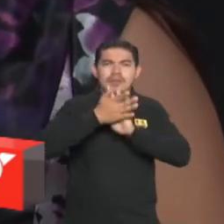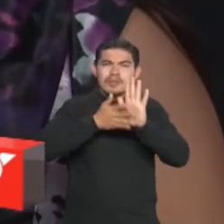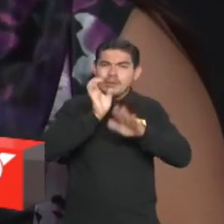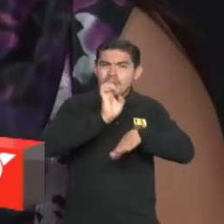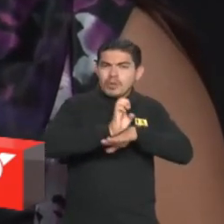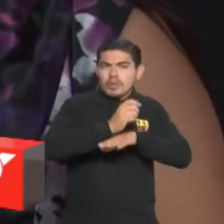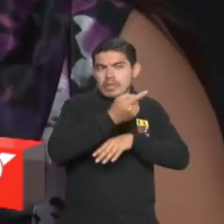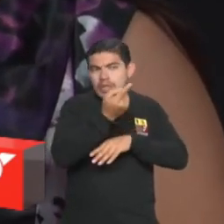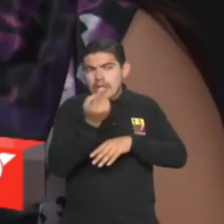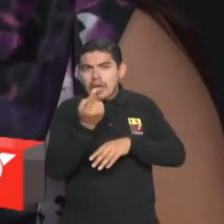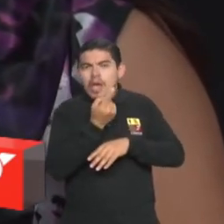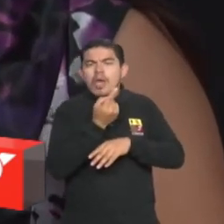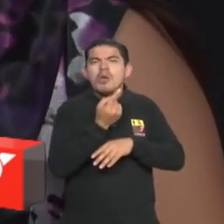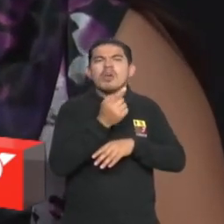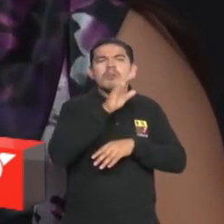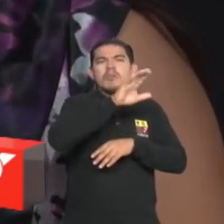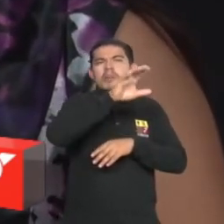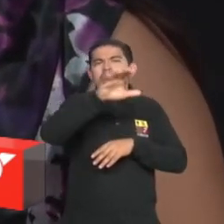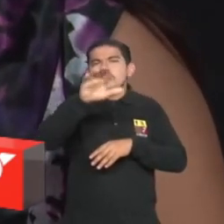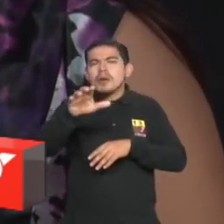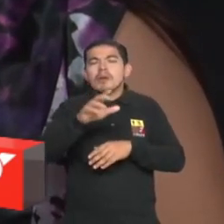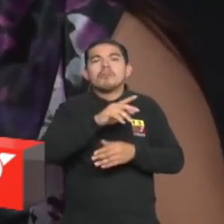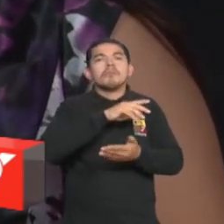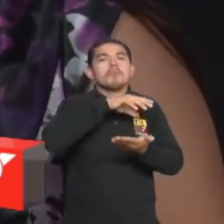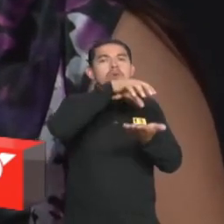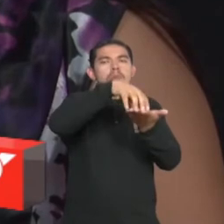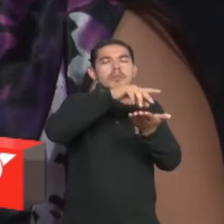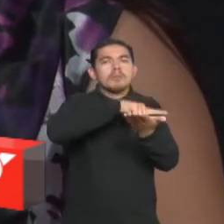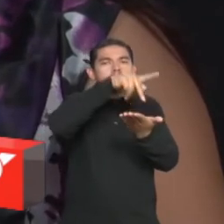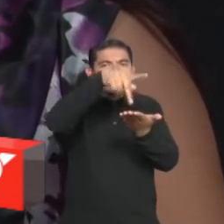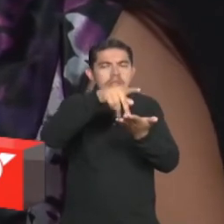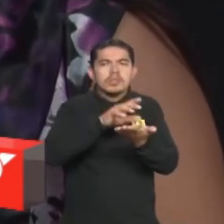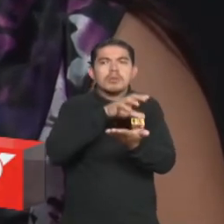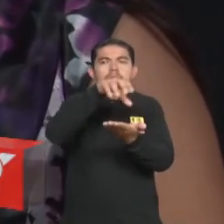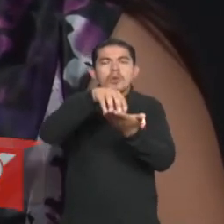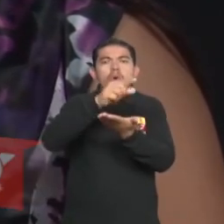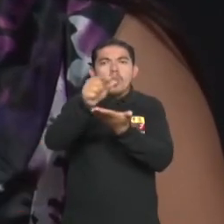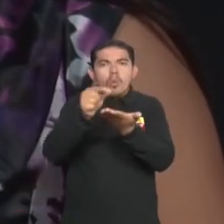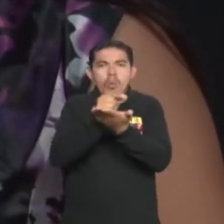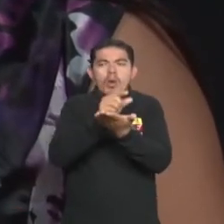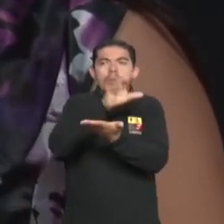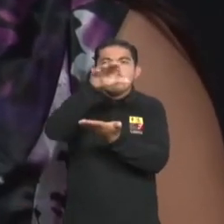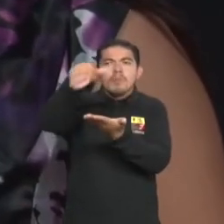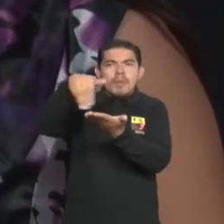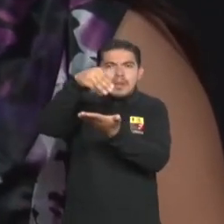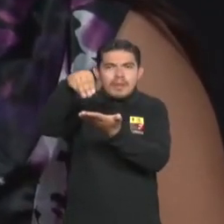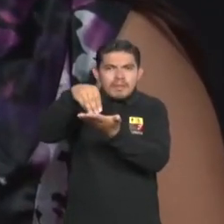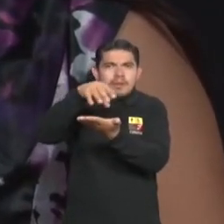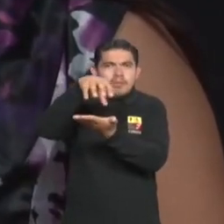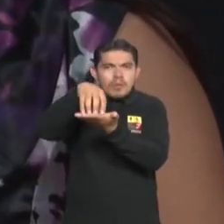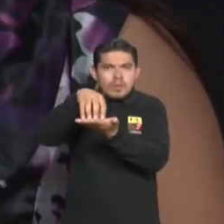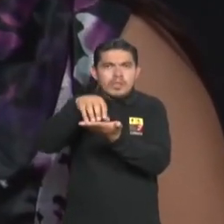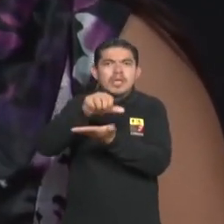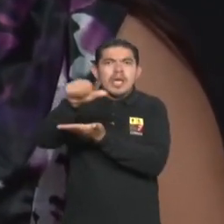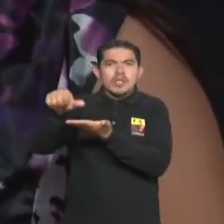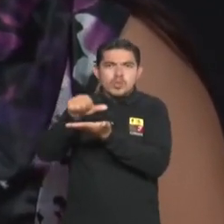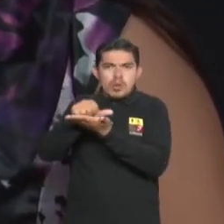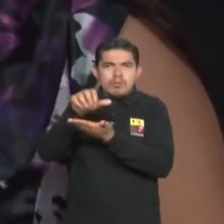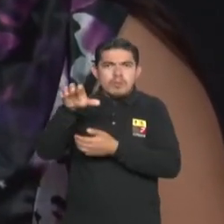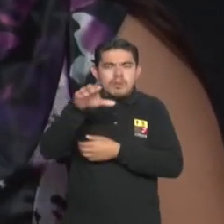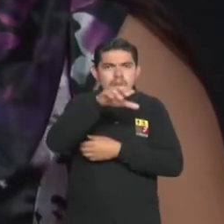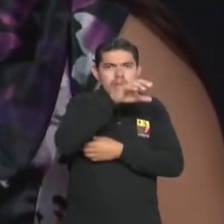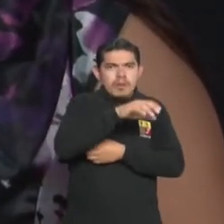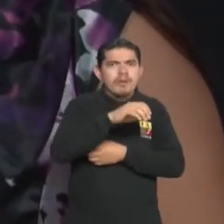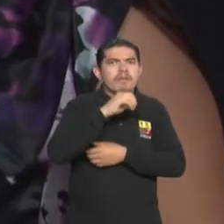relativamente ubicados en su mayoría la provincia del Pichincha, la provincia del Guayas, la provincia de Manaví y la provincia de la Suay, teniendo